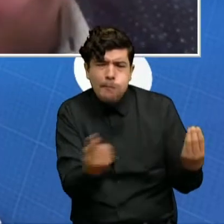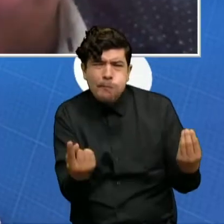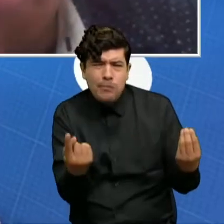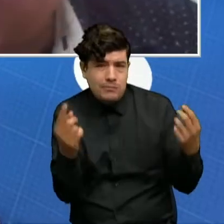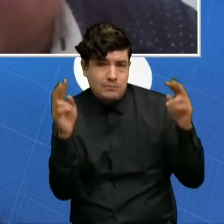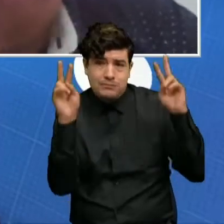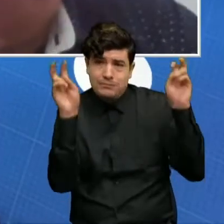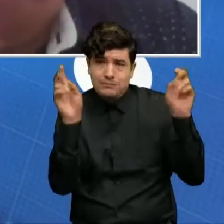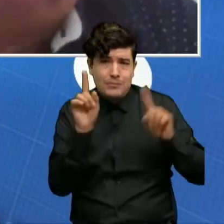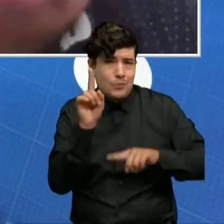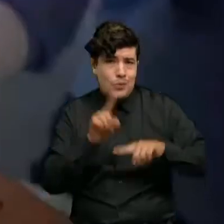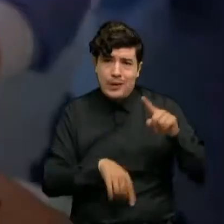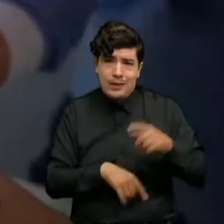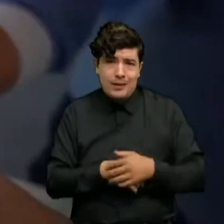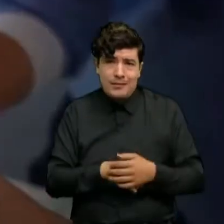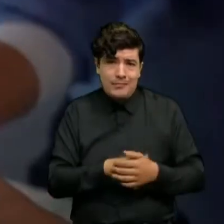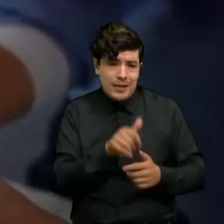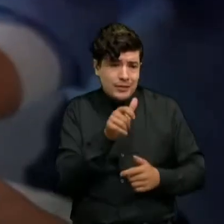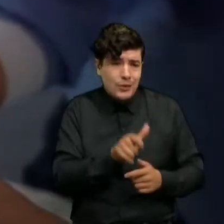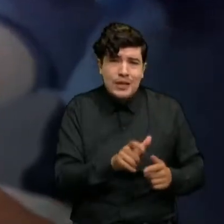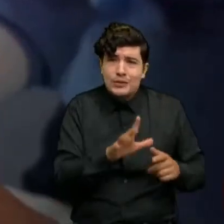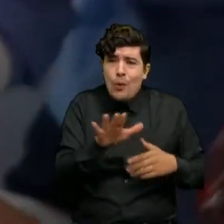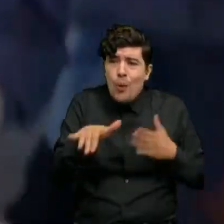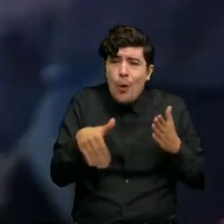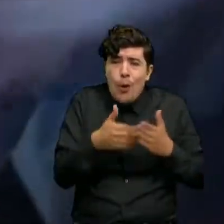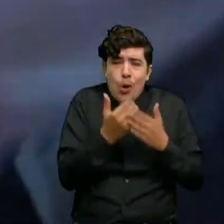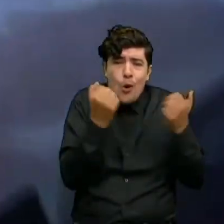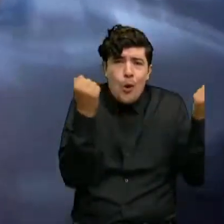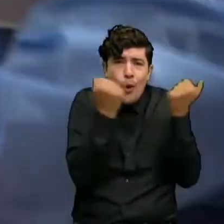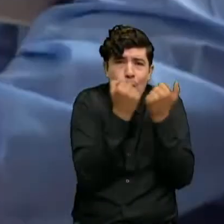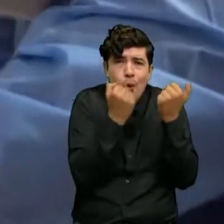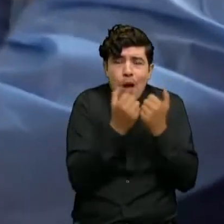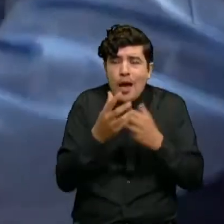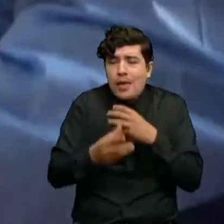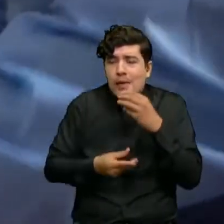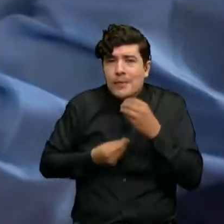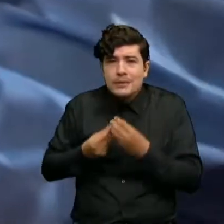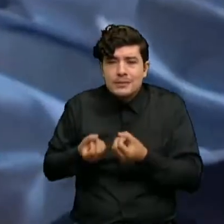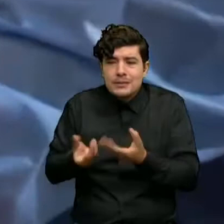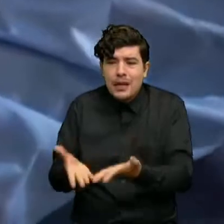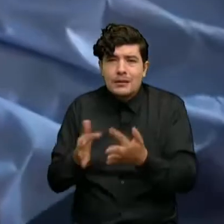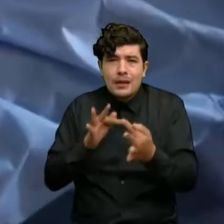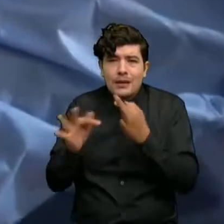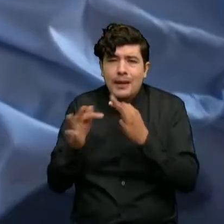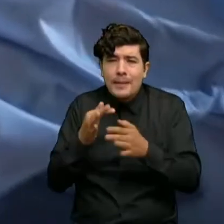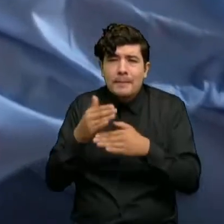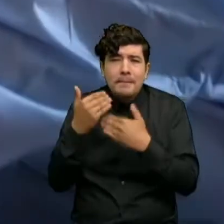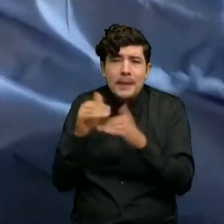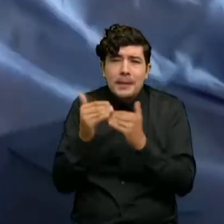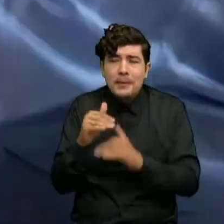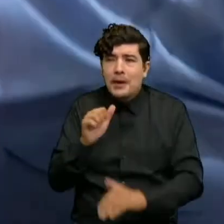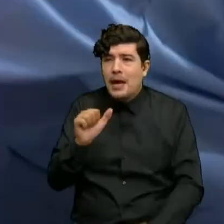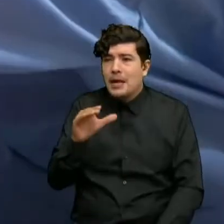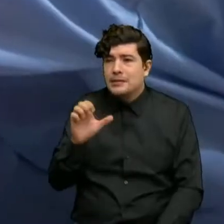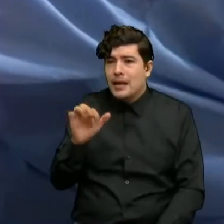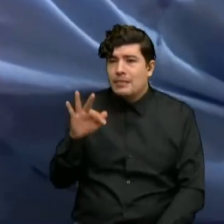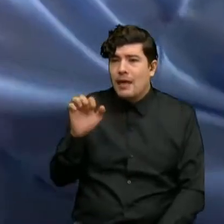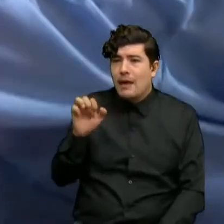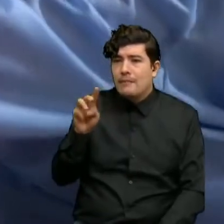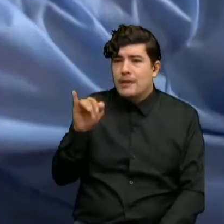Se empieza un tratamiento que no pasa de lo mínimo, que es el acetaminofén y la famosa moringa.